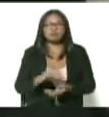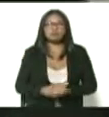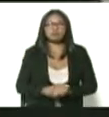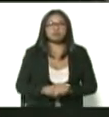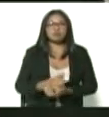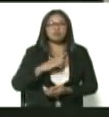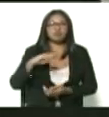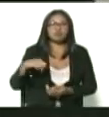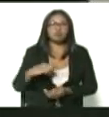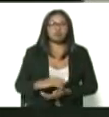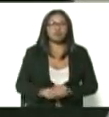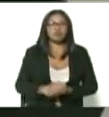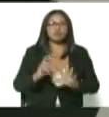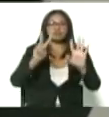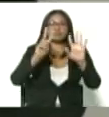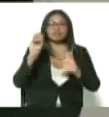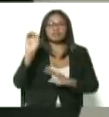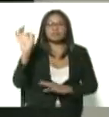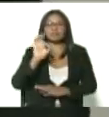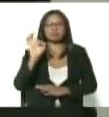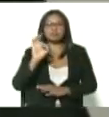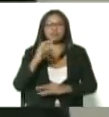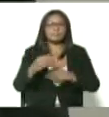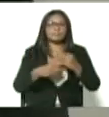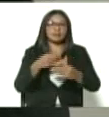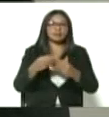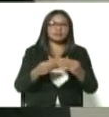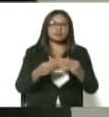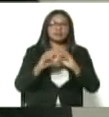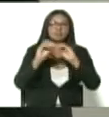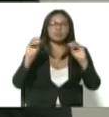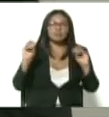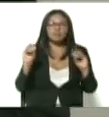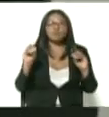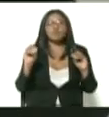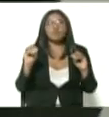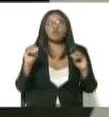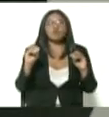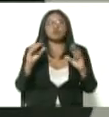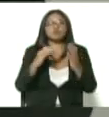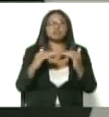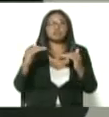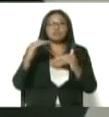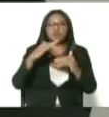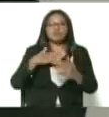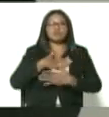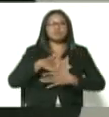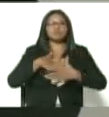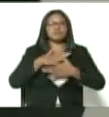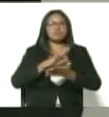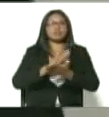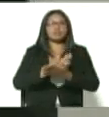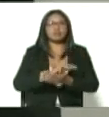estimamos un 70% para crear la llamada inmunidad de rebaño. Adelante, ministro.